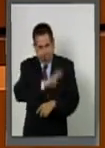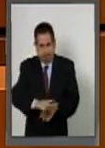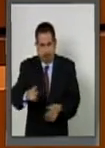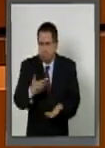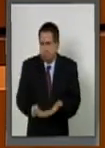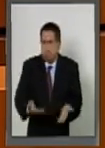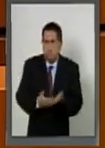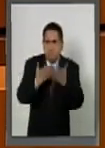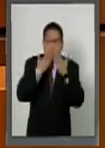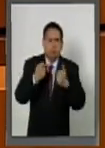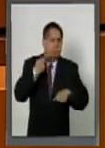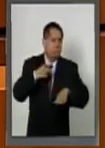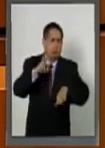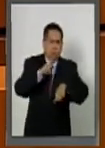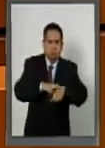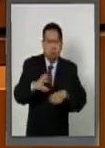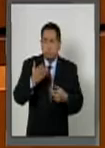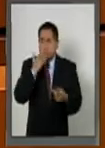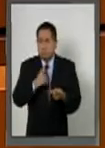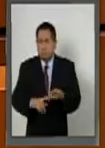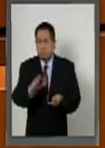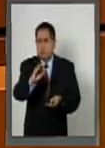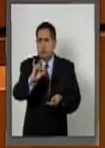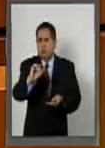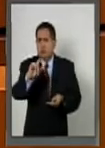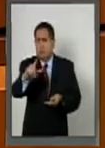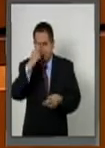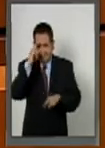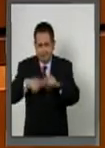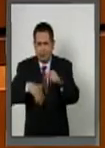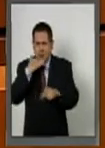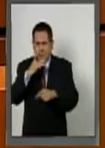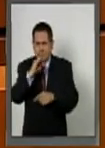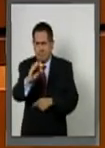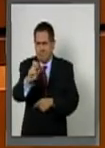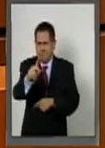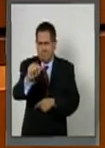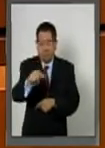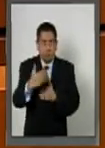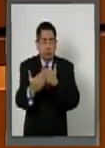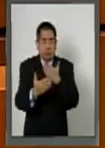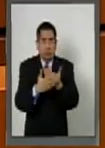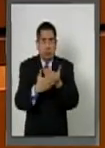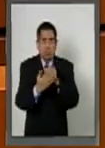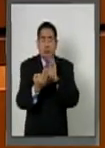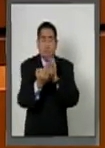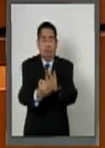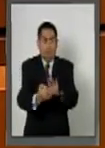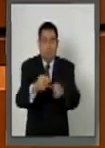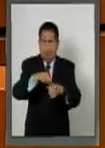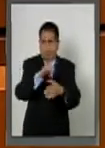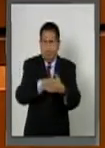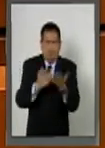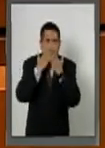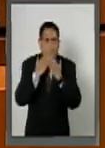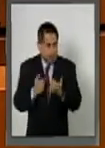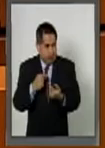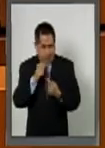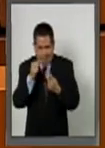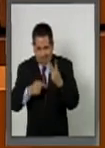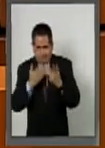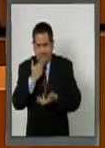no tenemos fiscal anticorrupción y frente a una elección no tenemos fiscal especializado en delitos electorales.